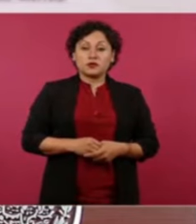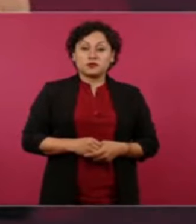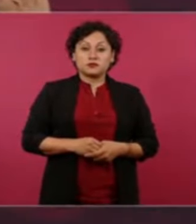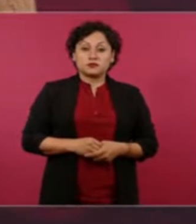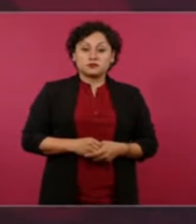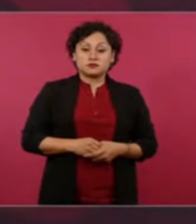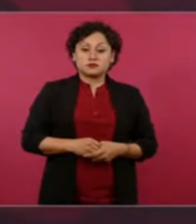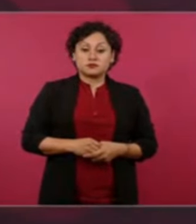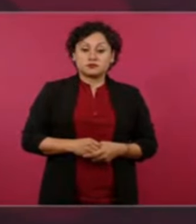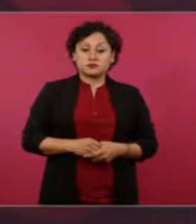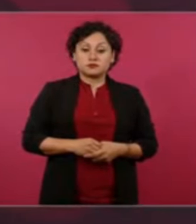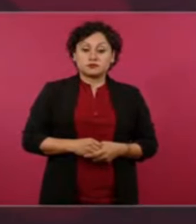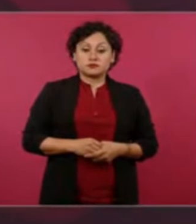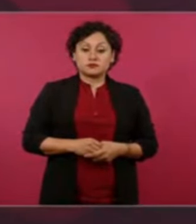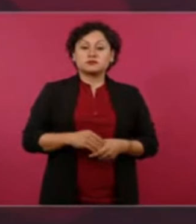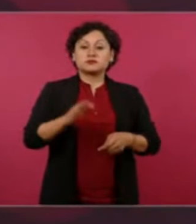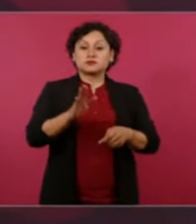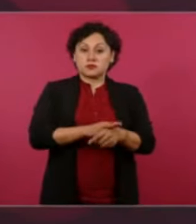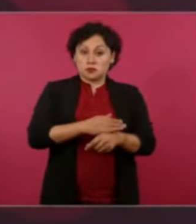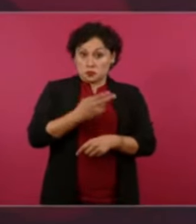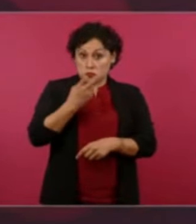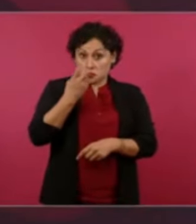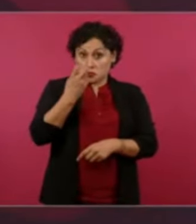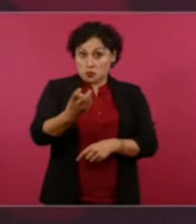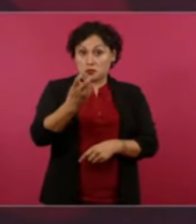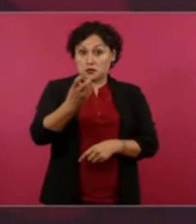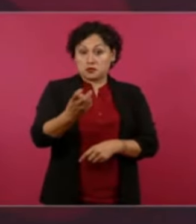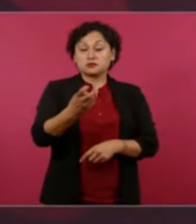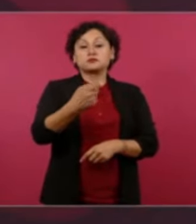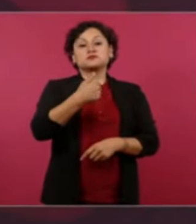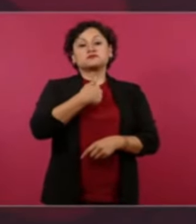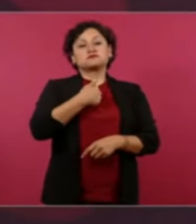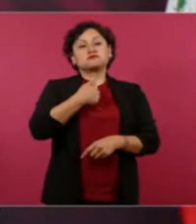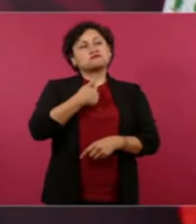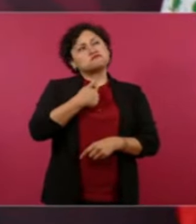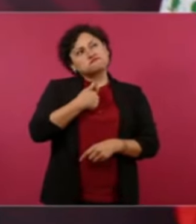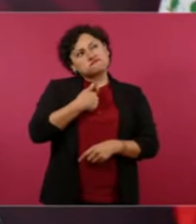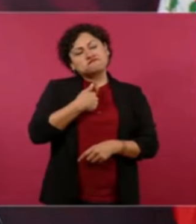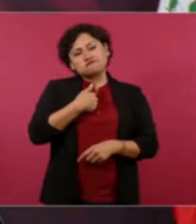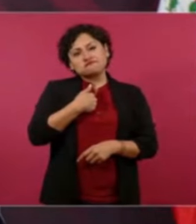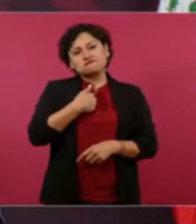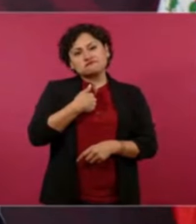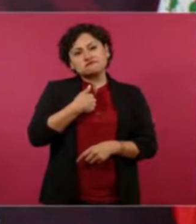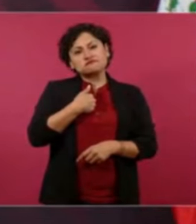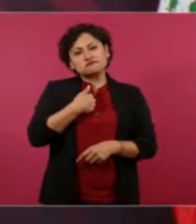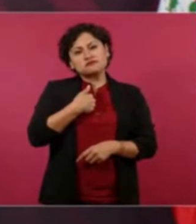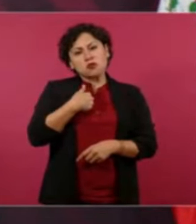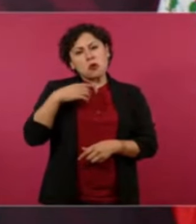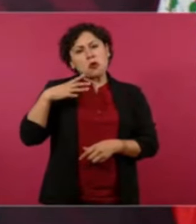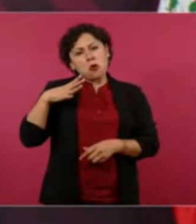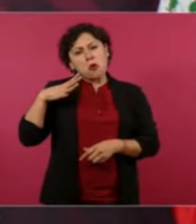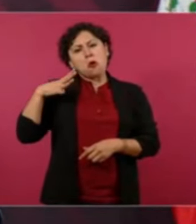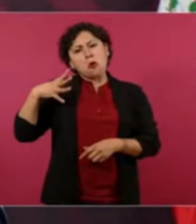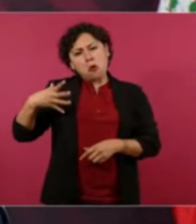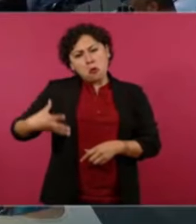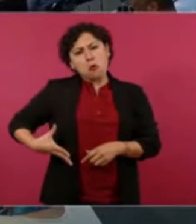llena de orgullo poder decir